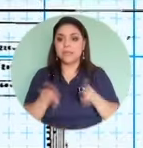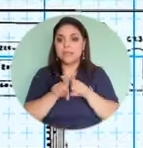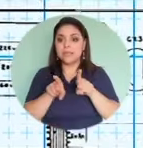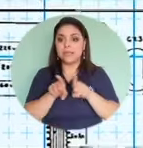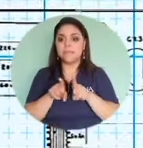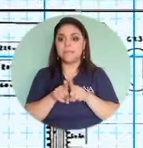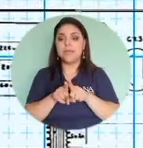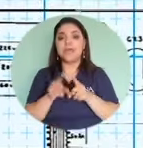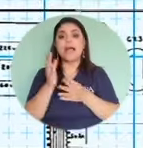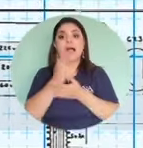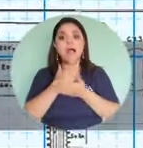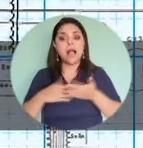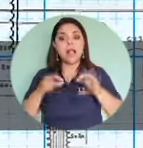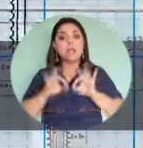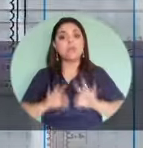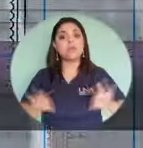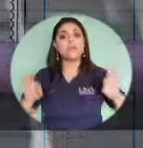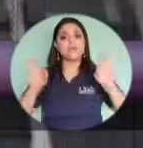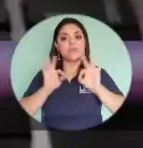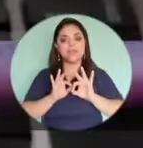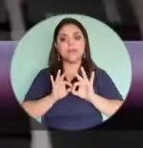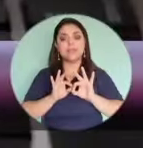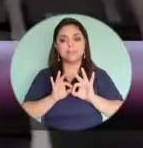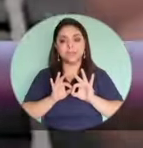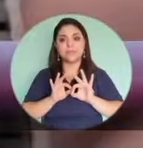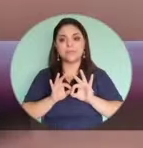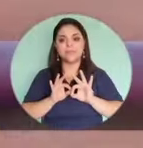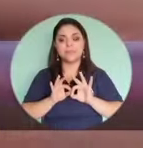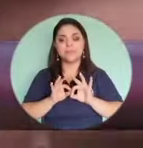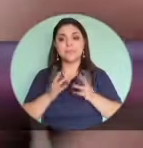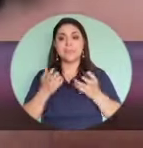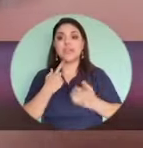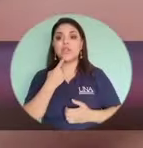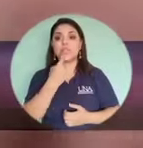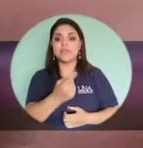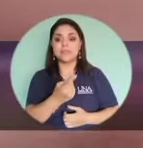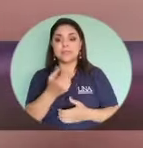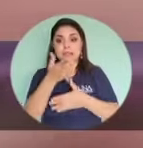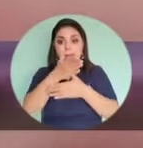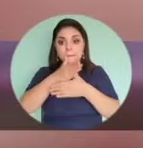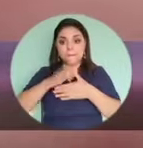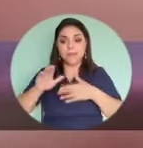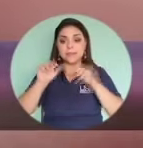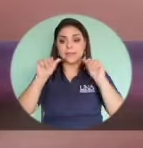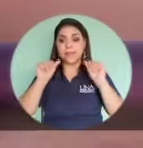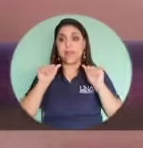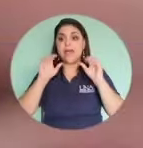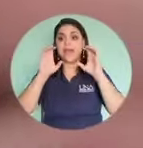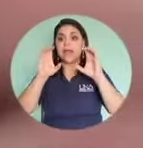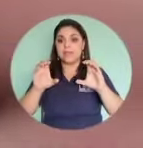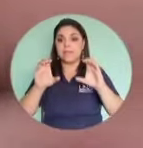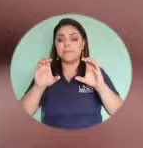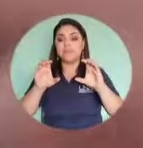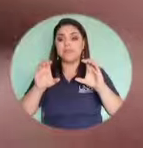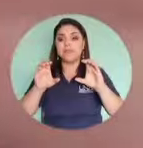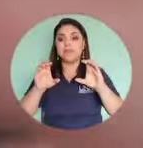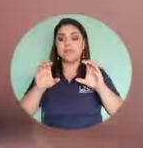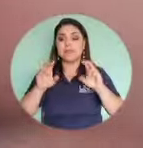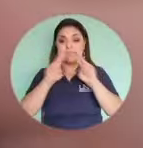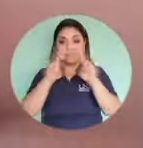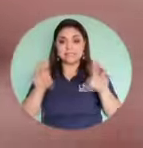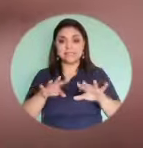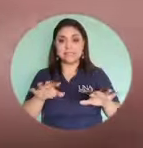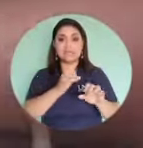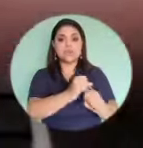importante también y que quería mencionar en la parte académica que hemos visto si también llevamos la